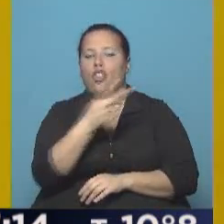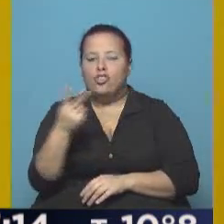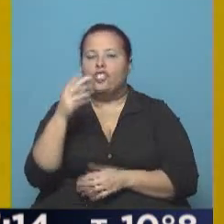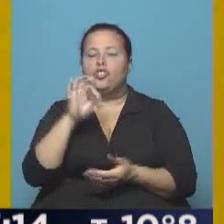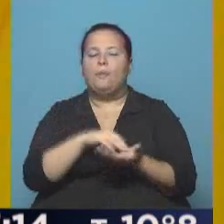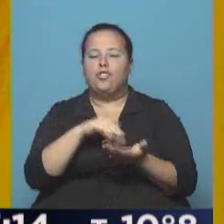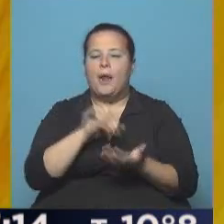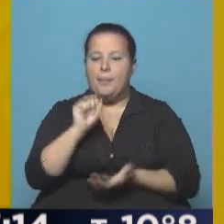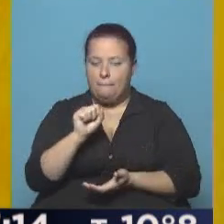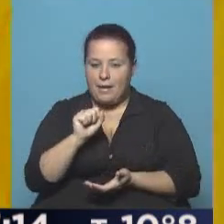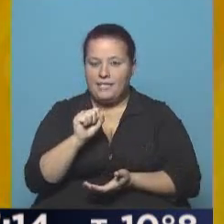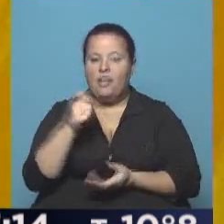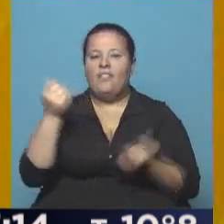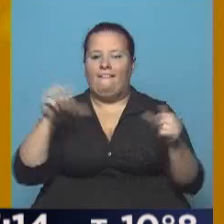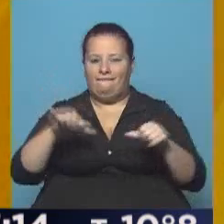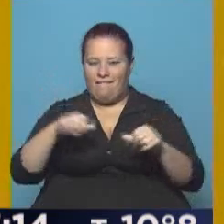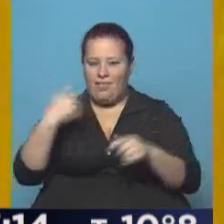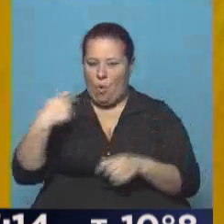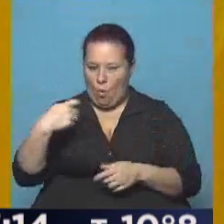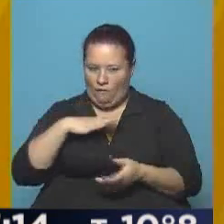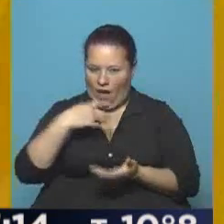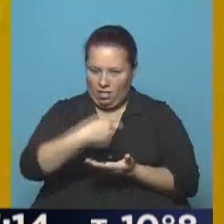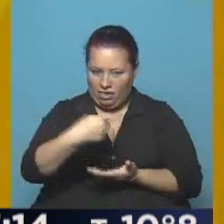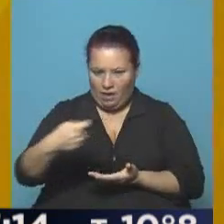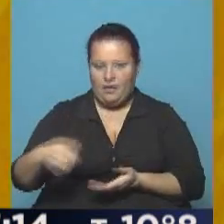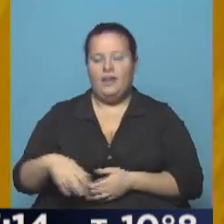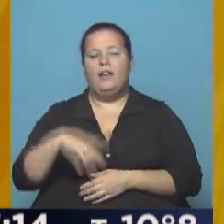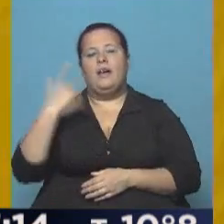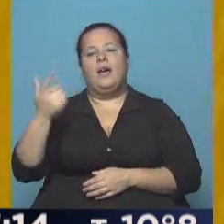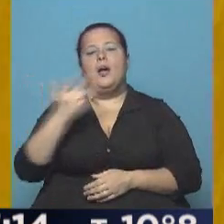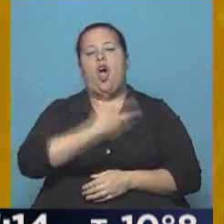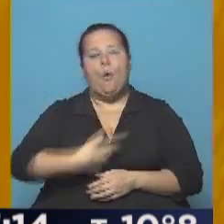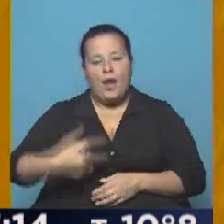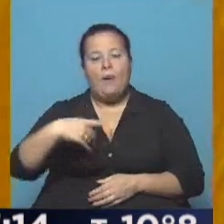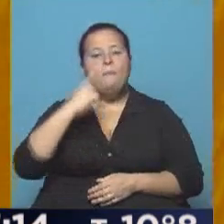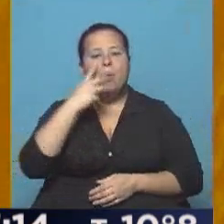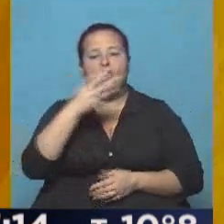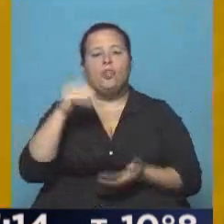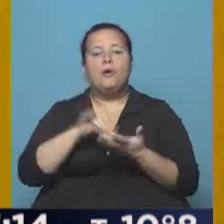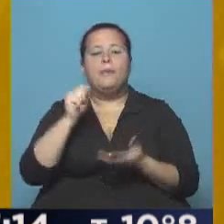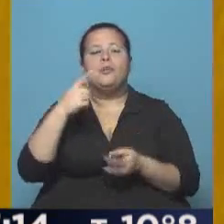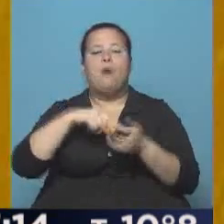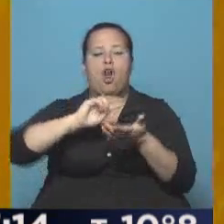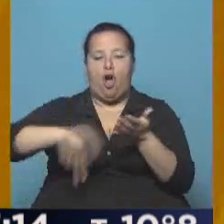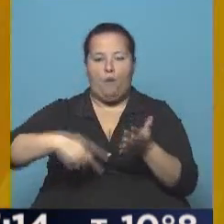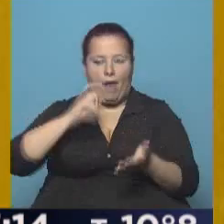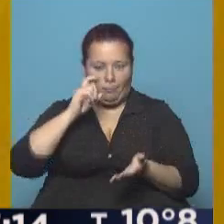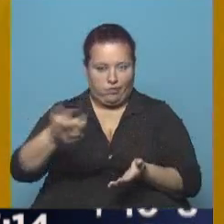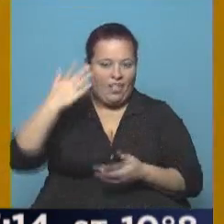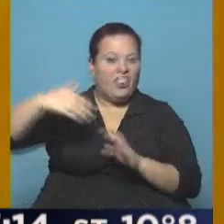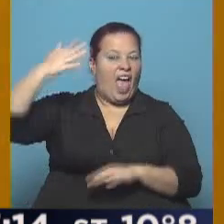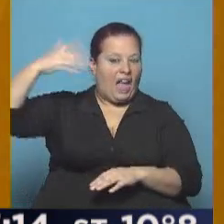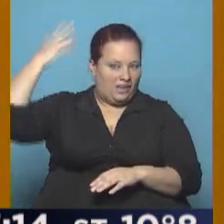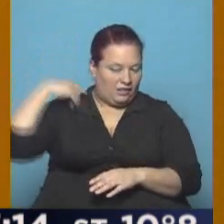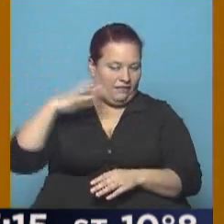millones de pesos del déficit previsional. Schiaretti obtendrá 1.400 millones de pesos por convenios incumplidos años anteriores.